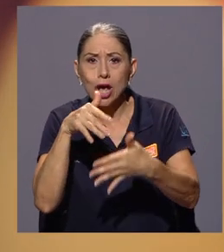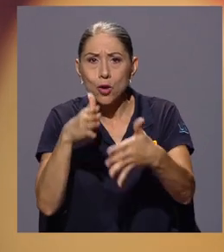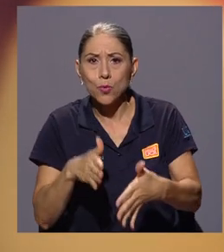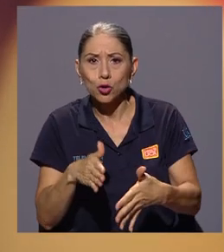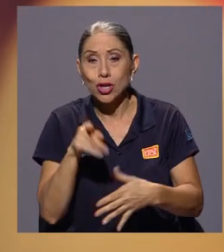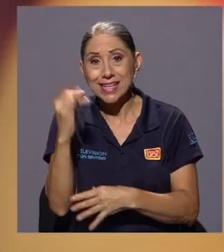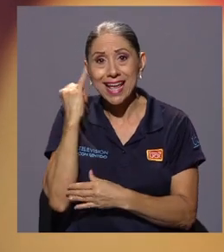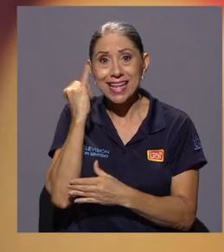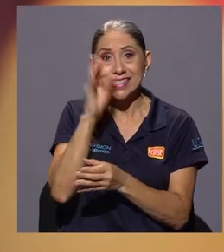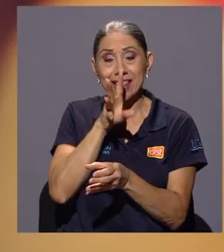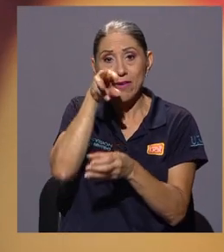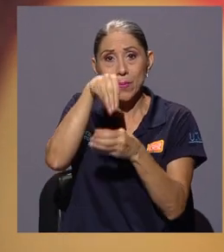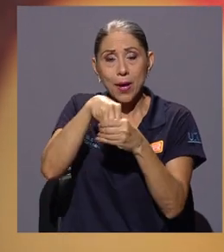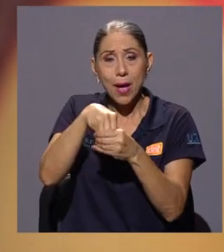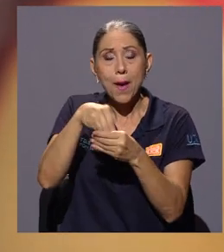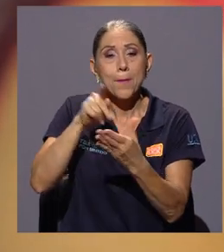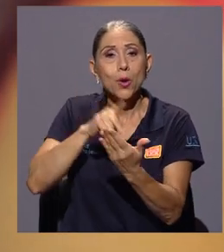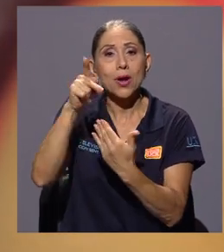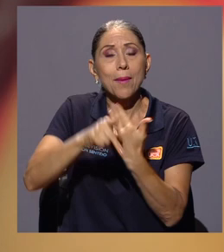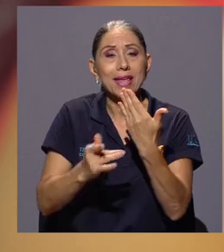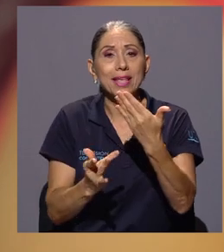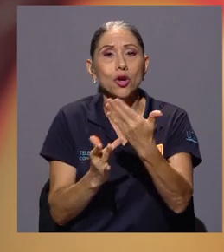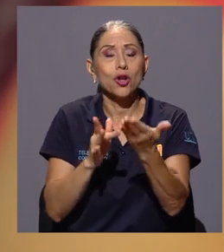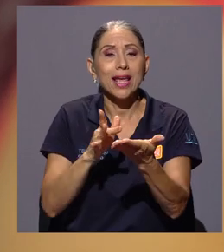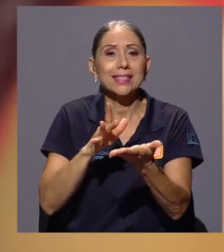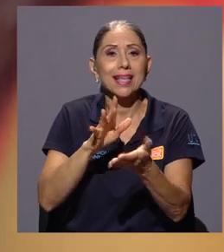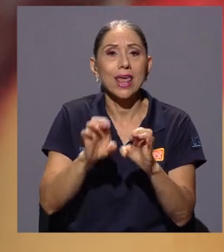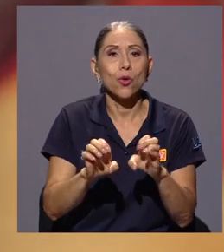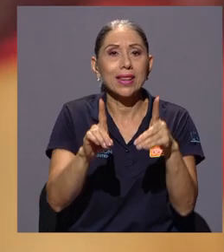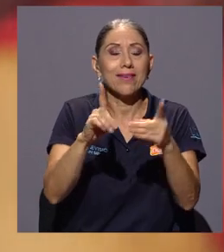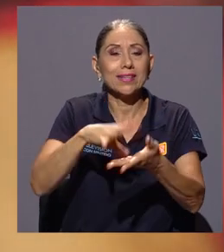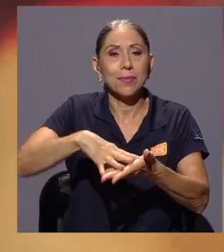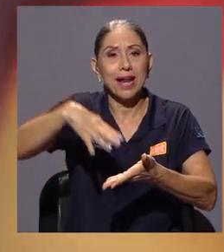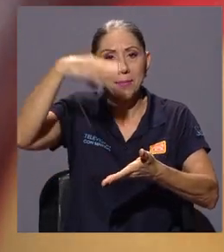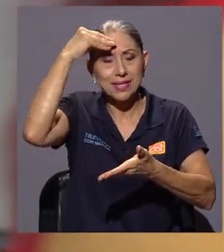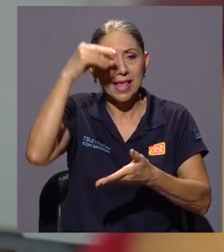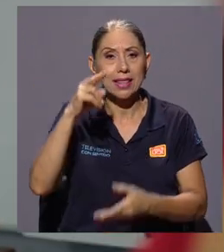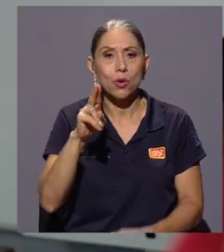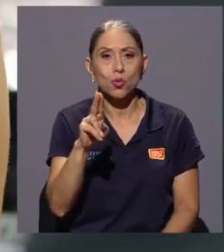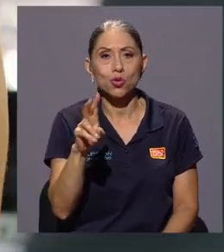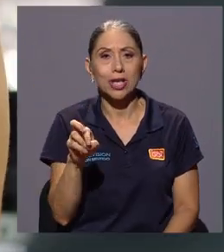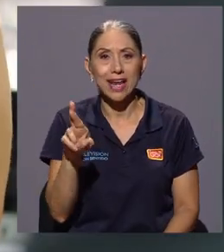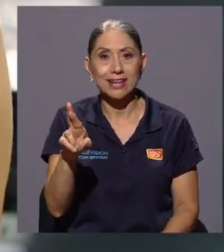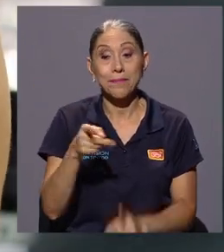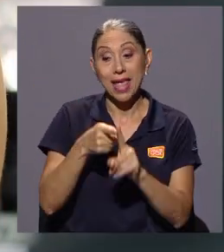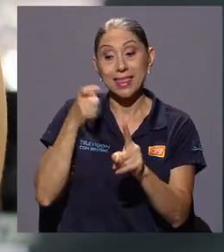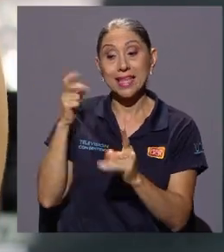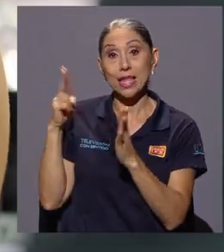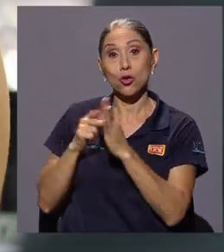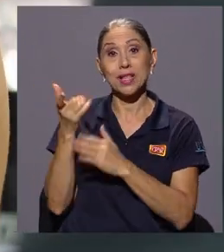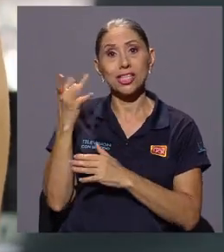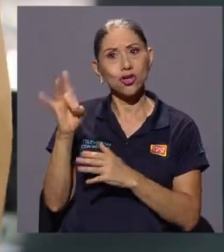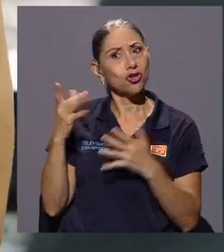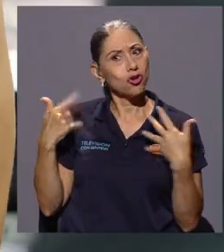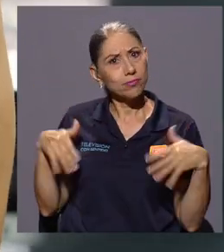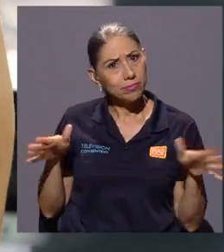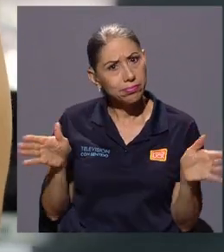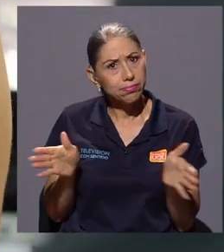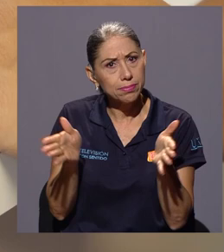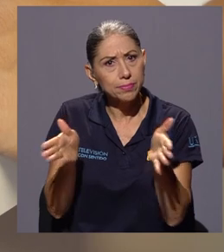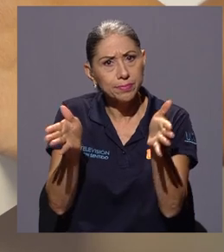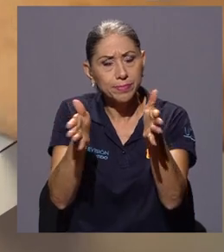Esta iniciativa es parte del programa de tecnologías educativas para el aprendizaje de la UCR y se impulsa desde el año 2018.